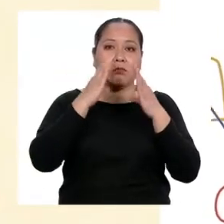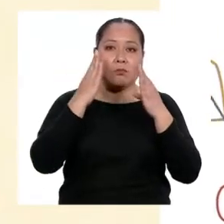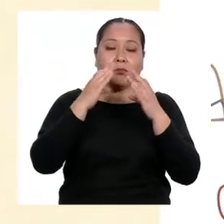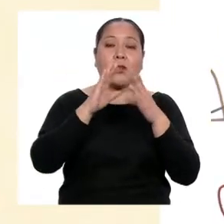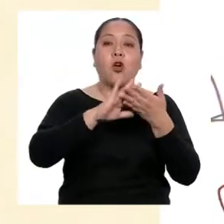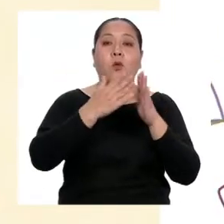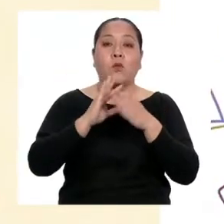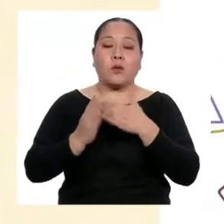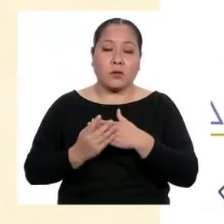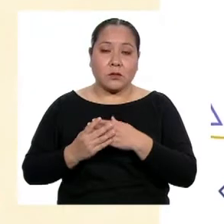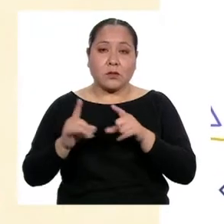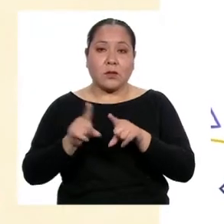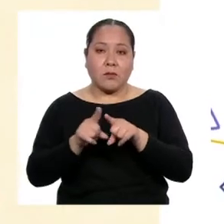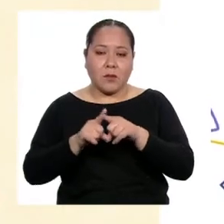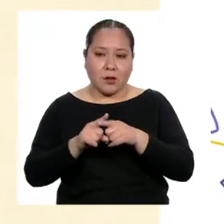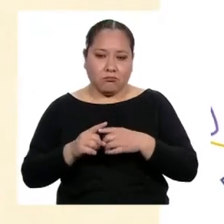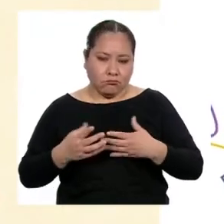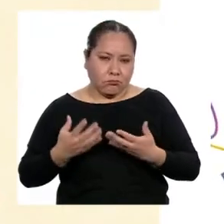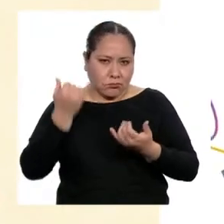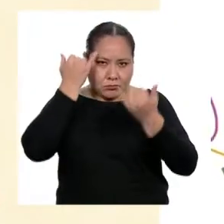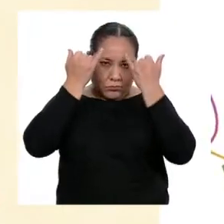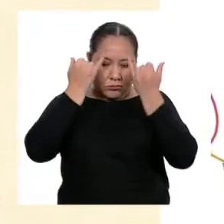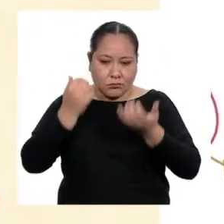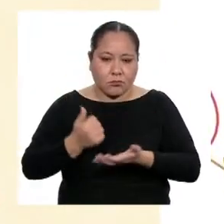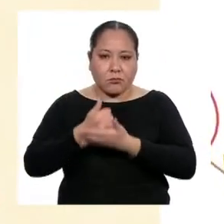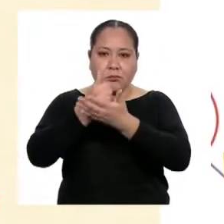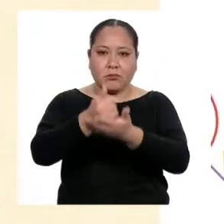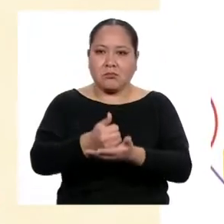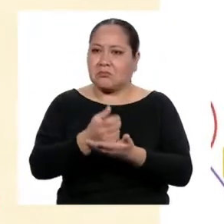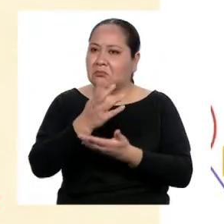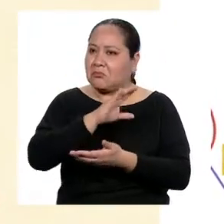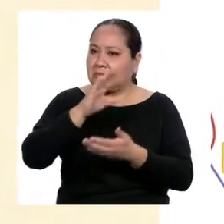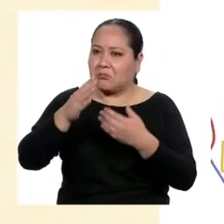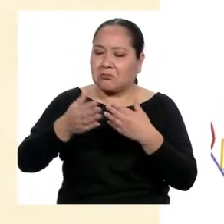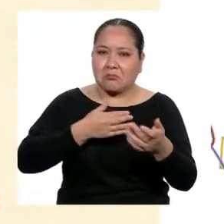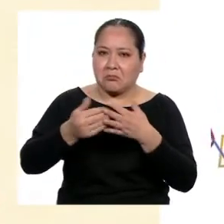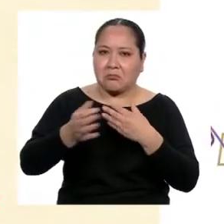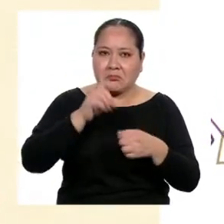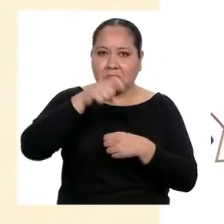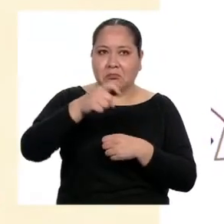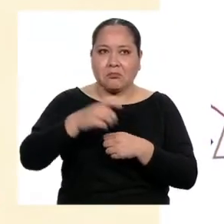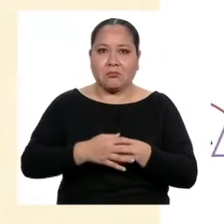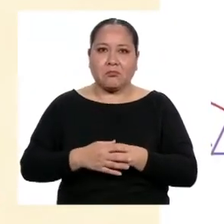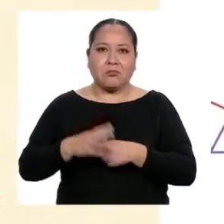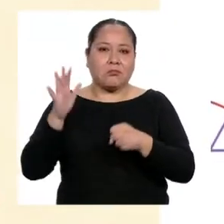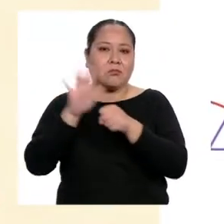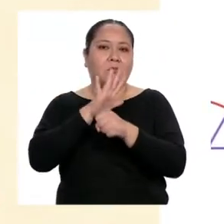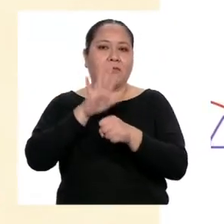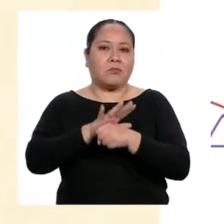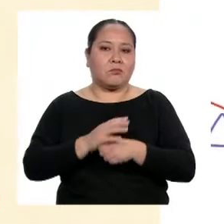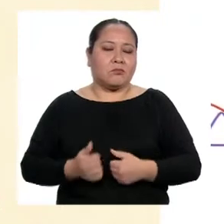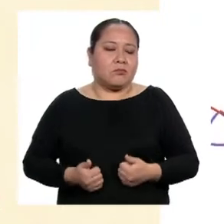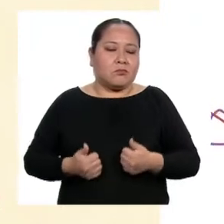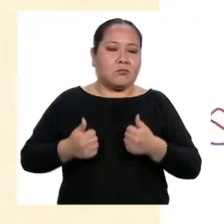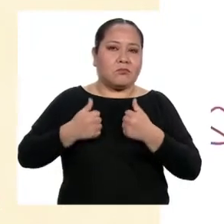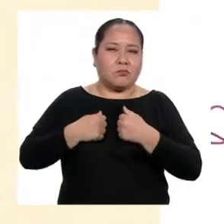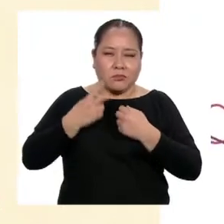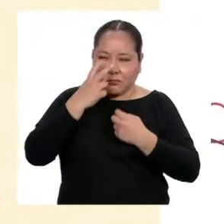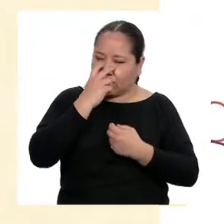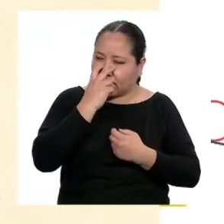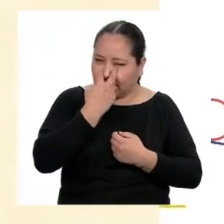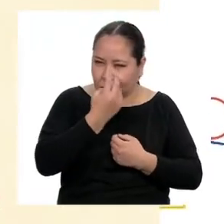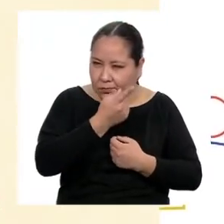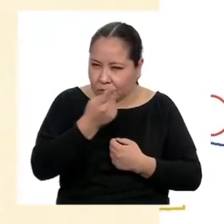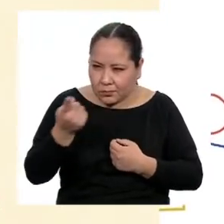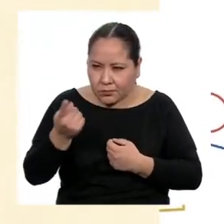disposición a contribuir en lo que sea necesario. Llenas y llenos de energía y curiosidad, con